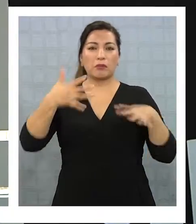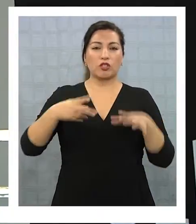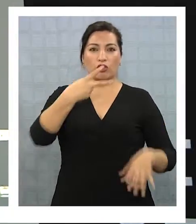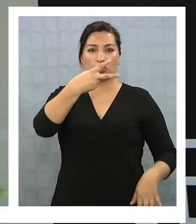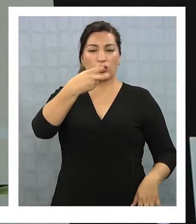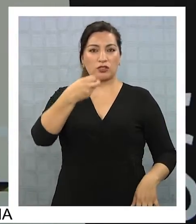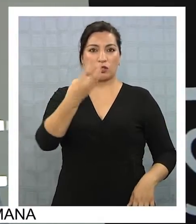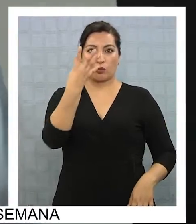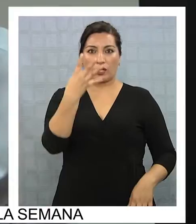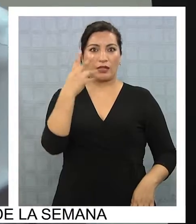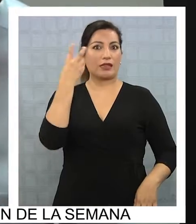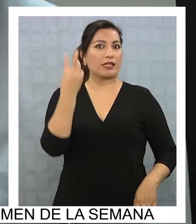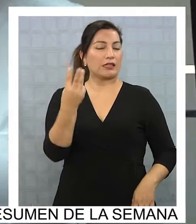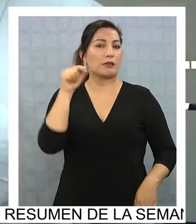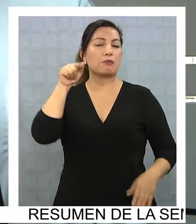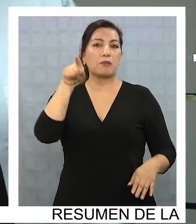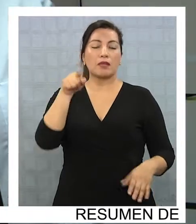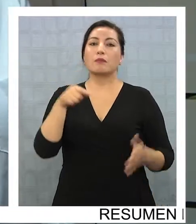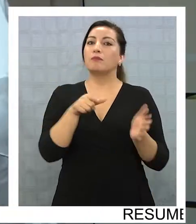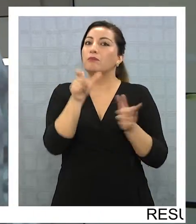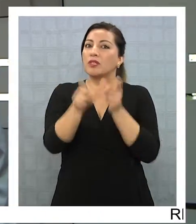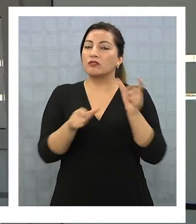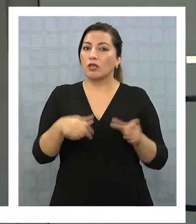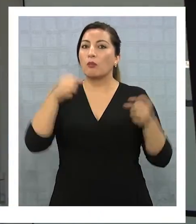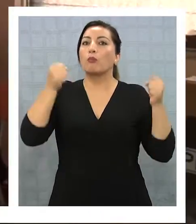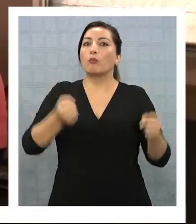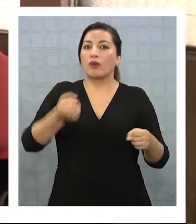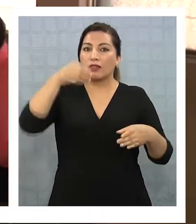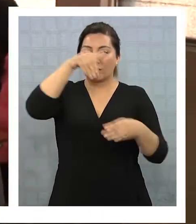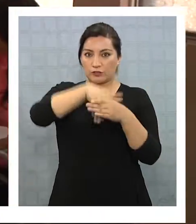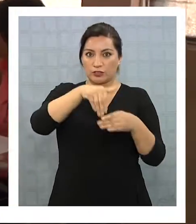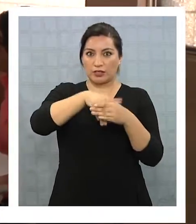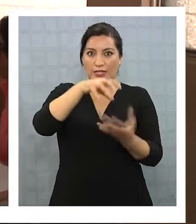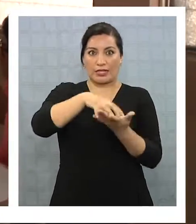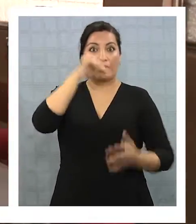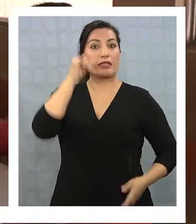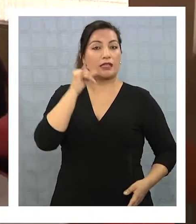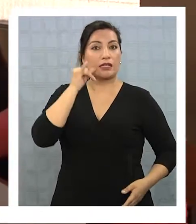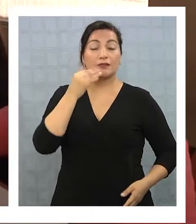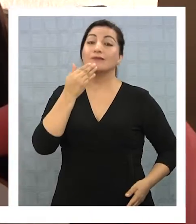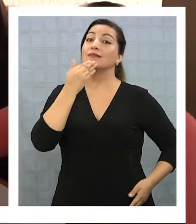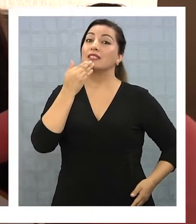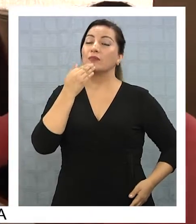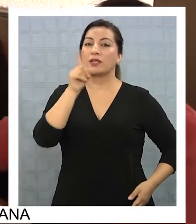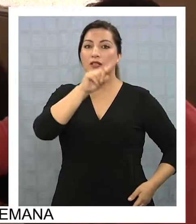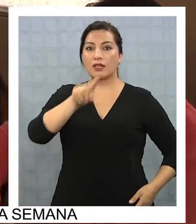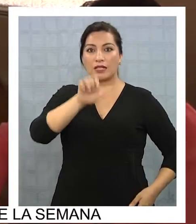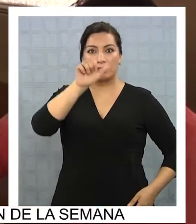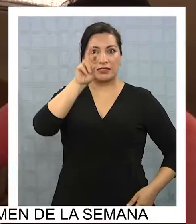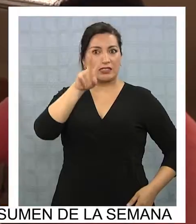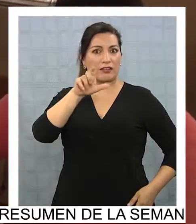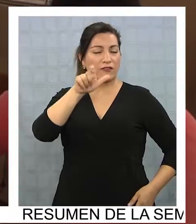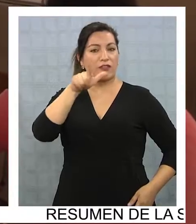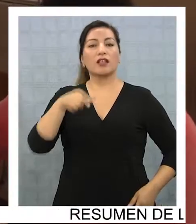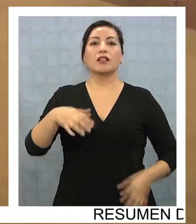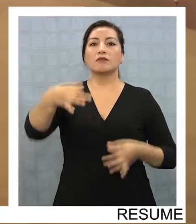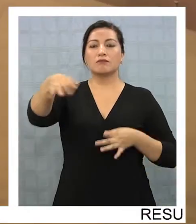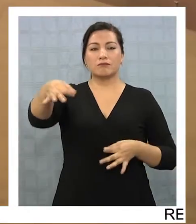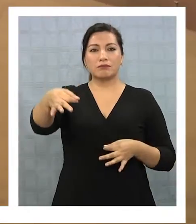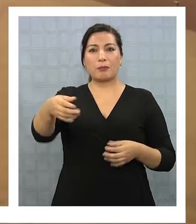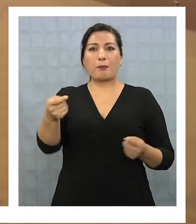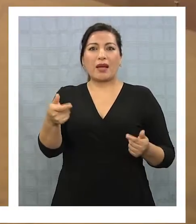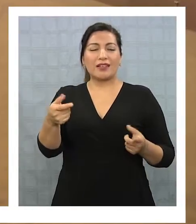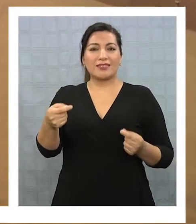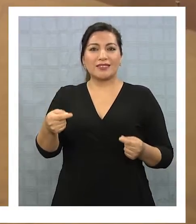243.000 votantes inscritos en toda la región. Sumado a eso, el CERVEL aseguró que el tamaño del voto será similar